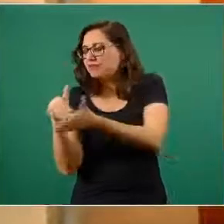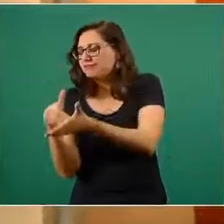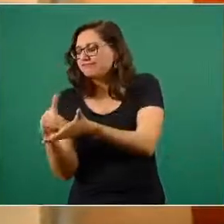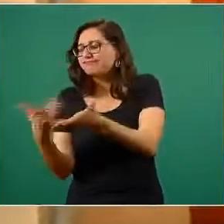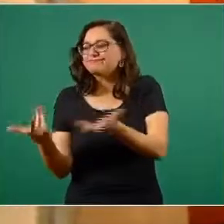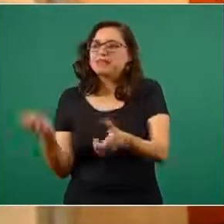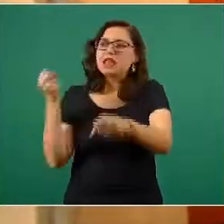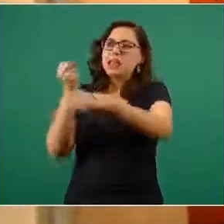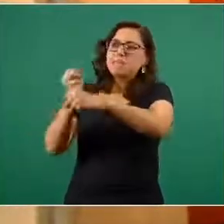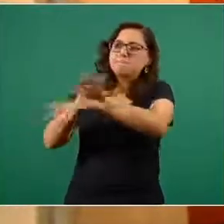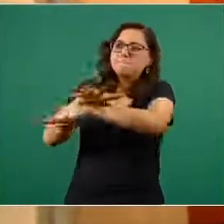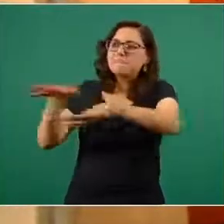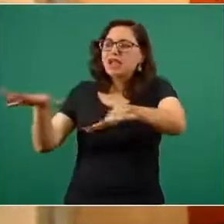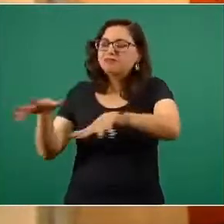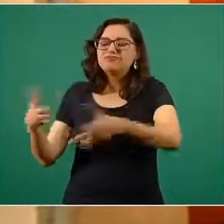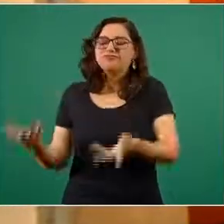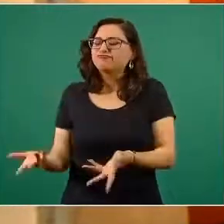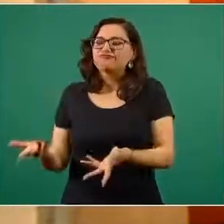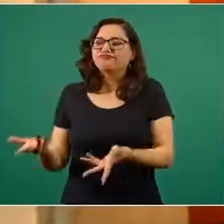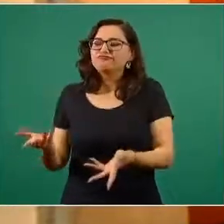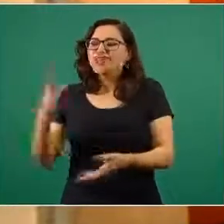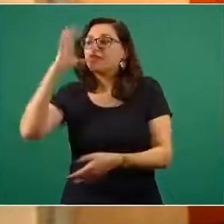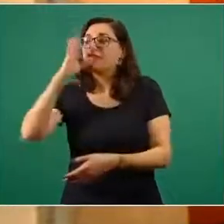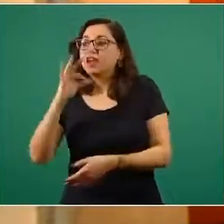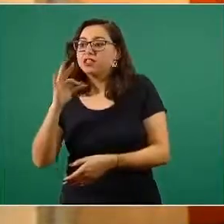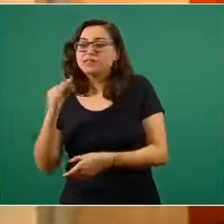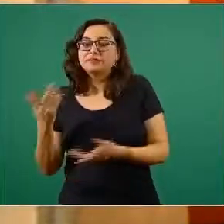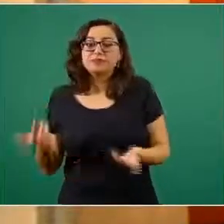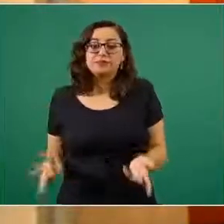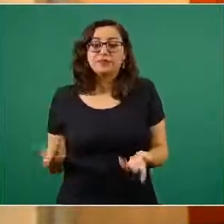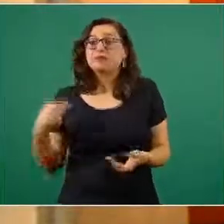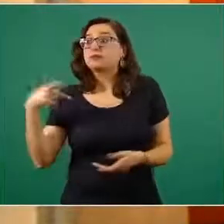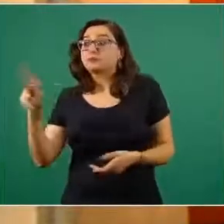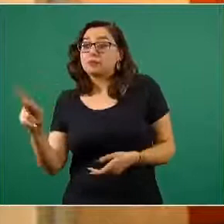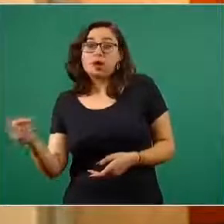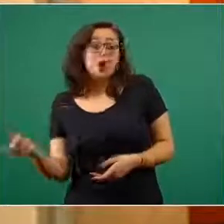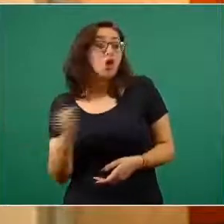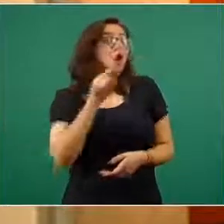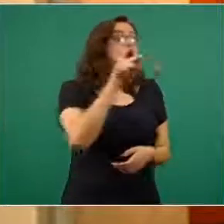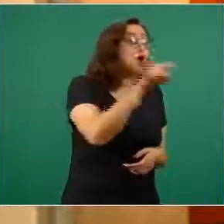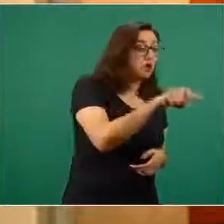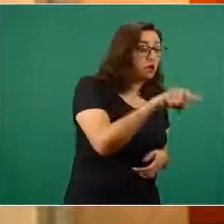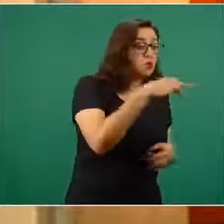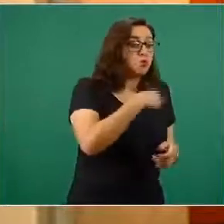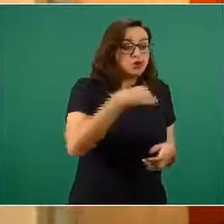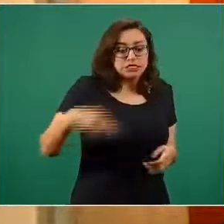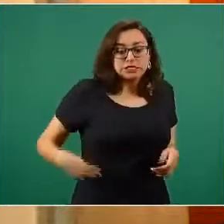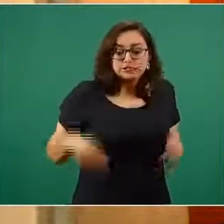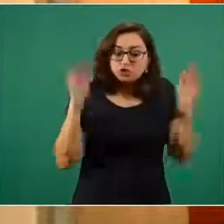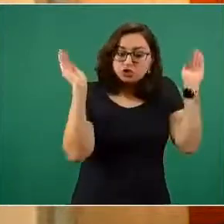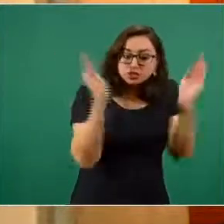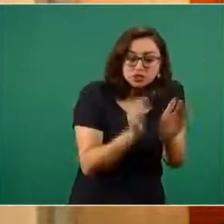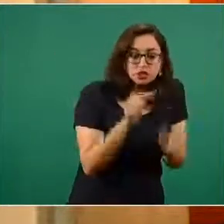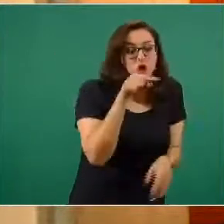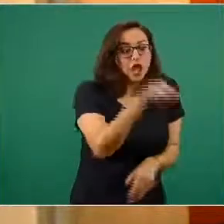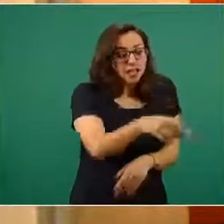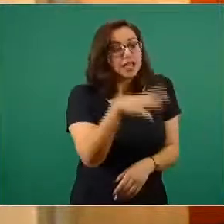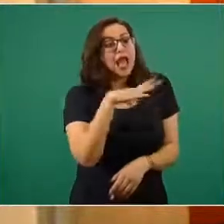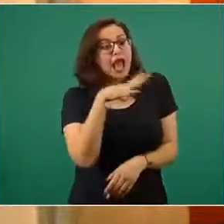vacuno a la totalidad de personas adultas mayores de este municipio, que sí tiene 50 mil personas adultas mayores,